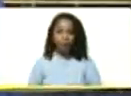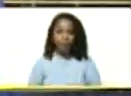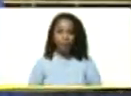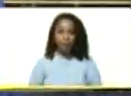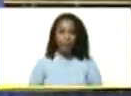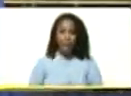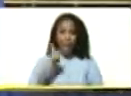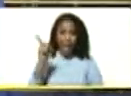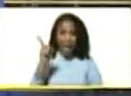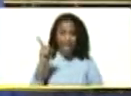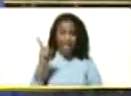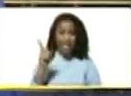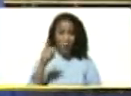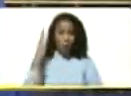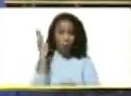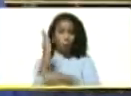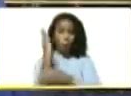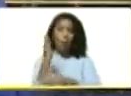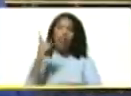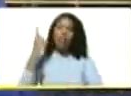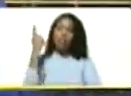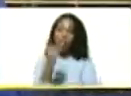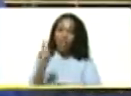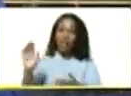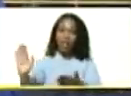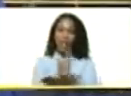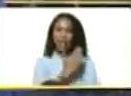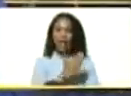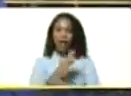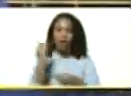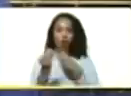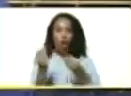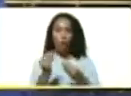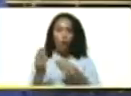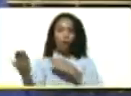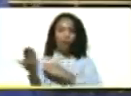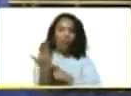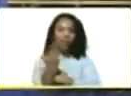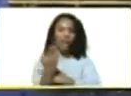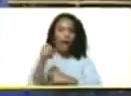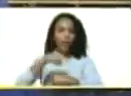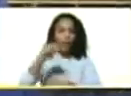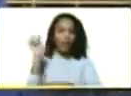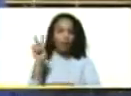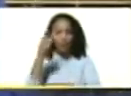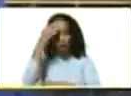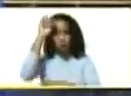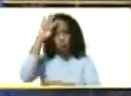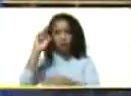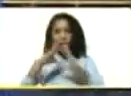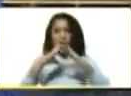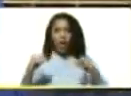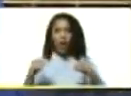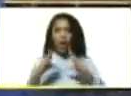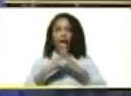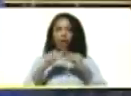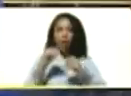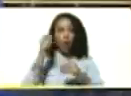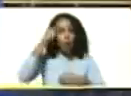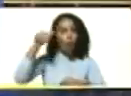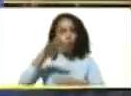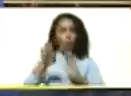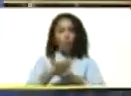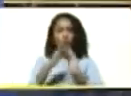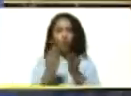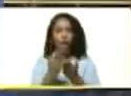Esas sanciones deberían ser levantadas como las sanciones a Venezuela, a Cuba, a Nicaragua y a todos los pueblos del